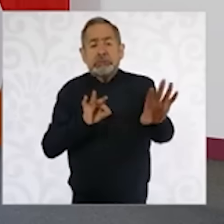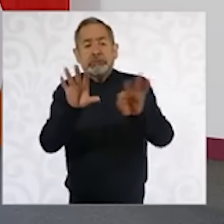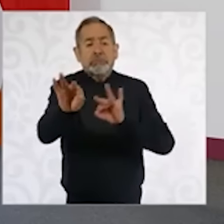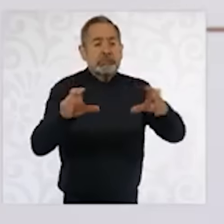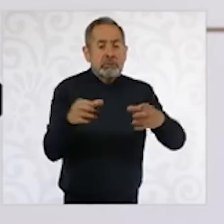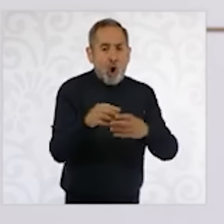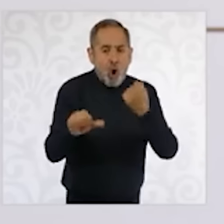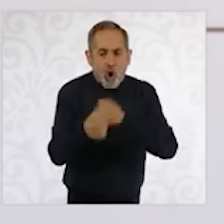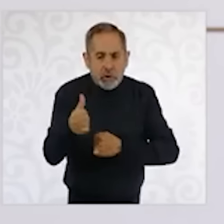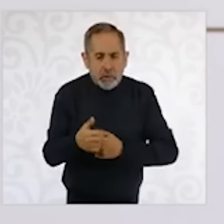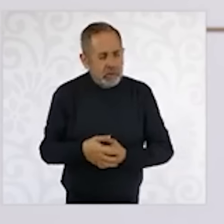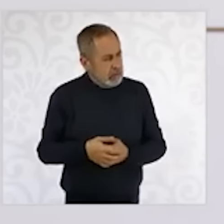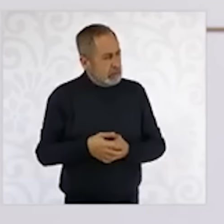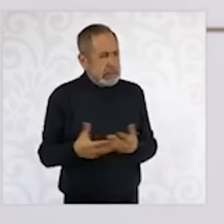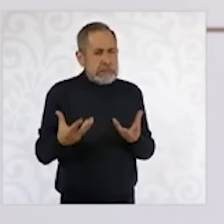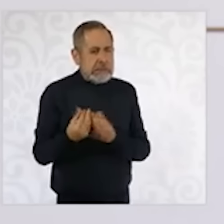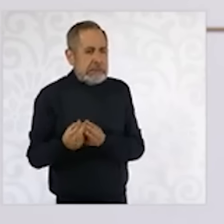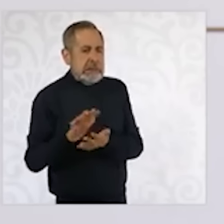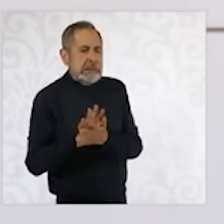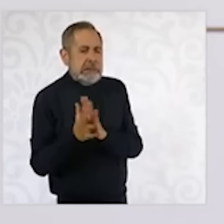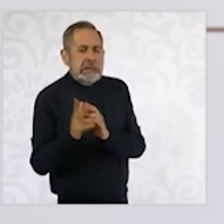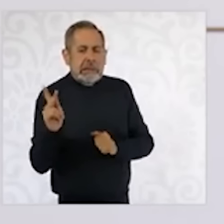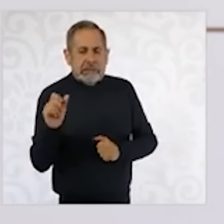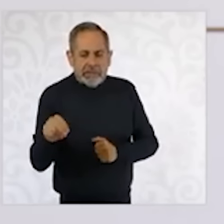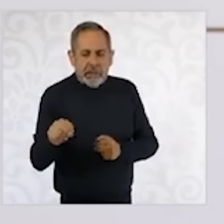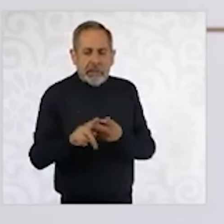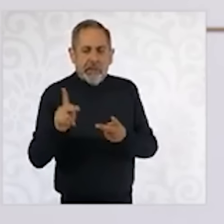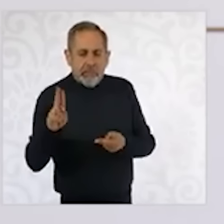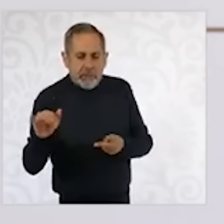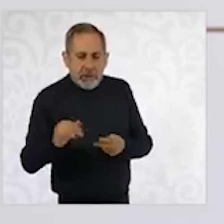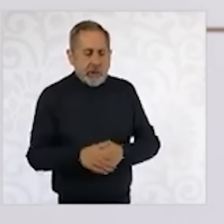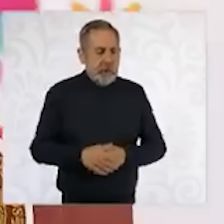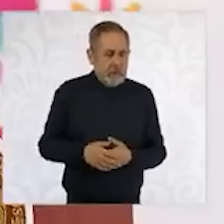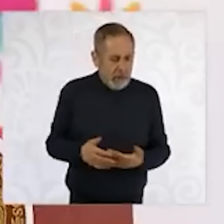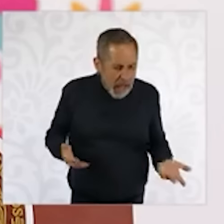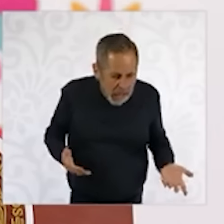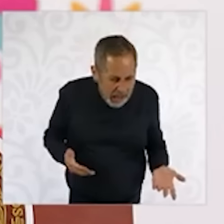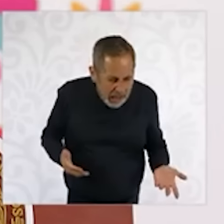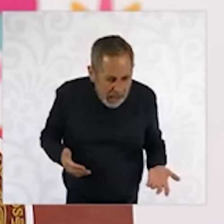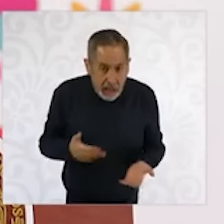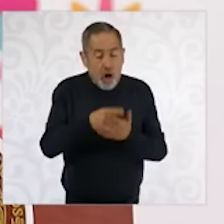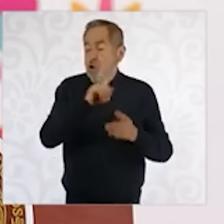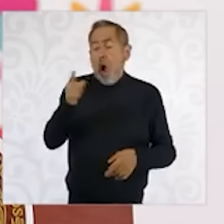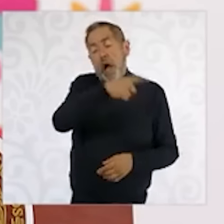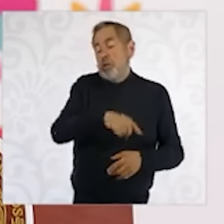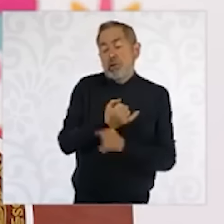Él en alianza con el PAN y con el PRI. Y ahora nos dice que eran independientes, súper independientes.